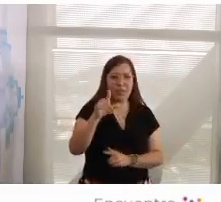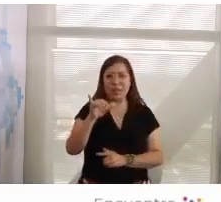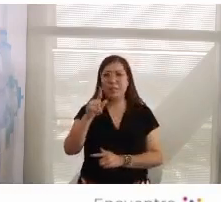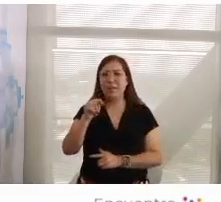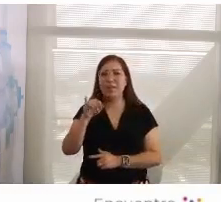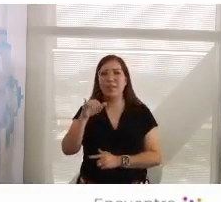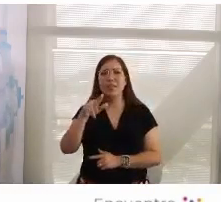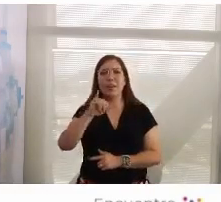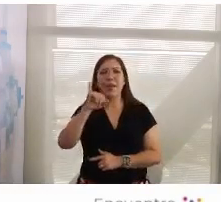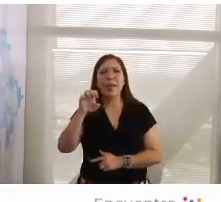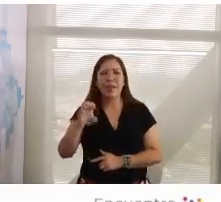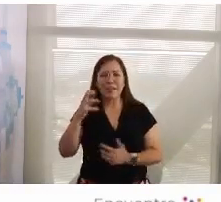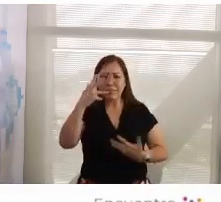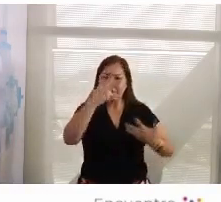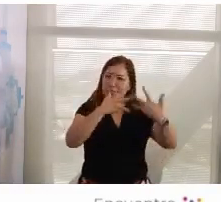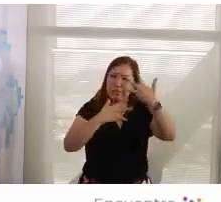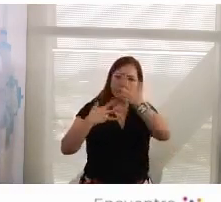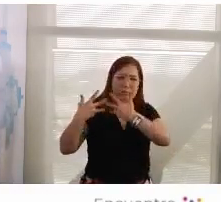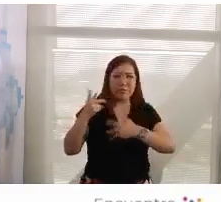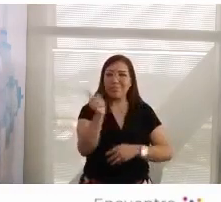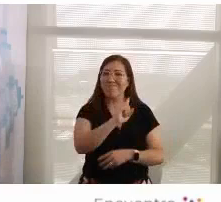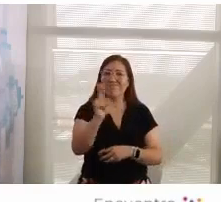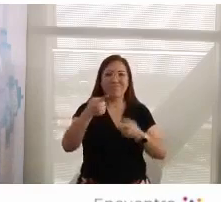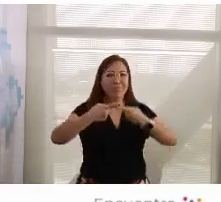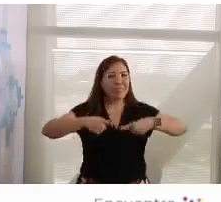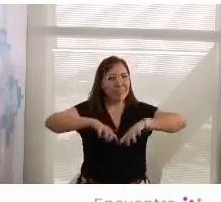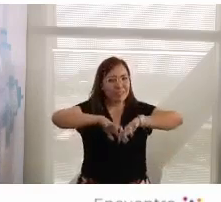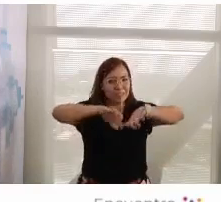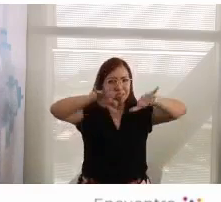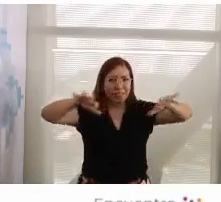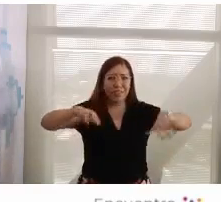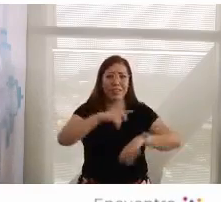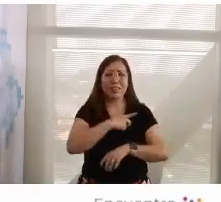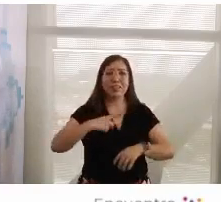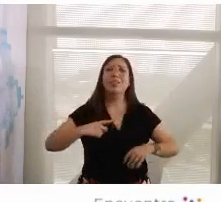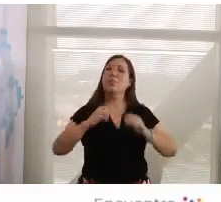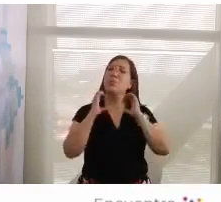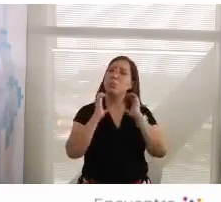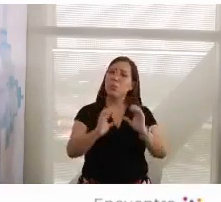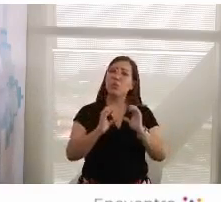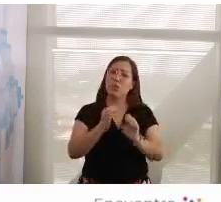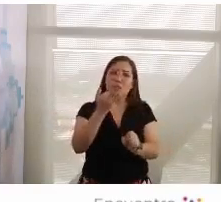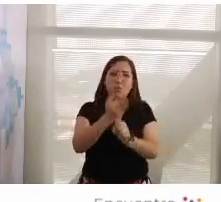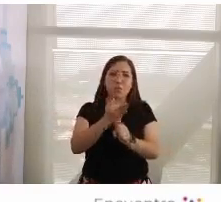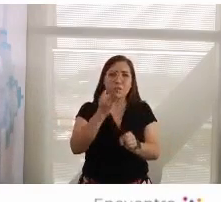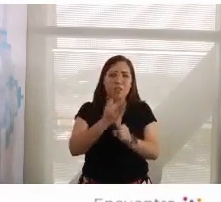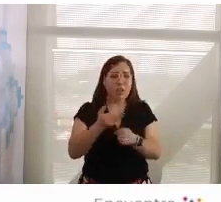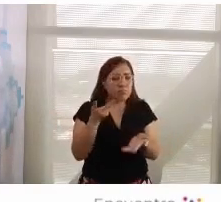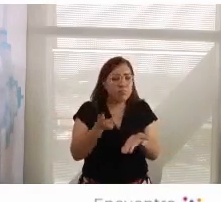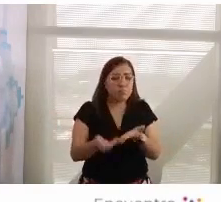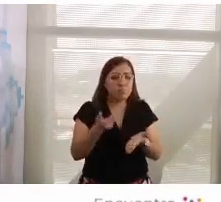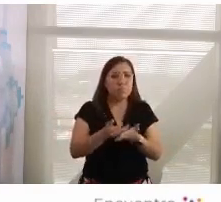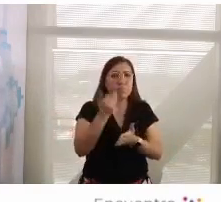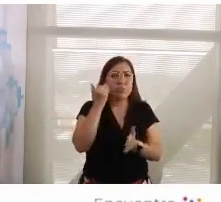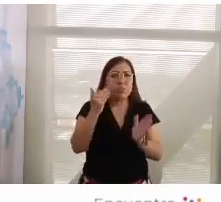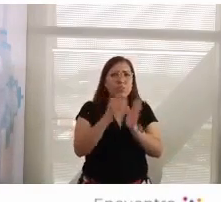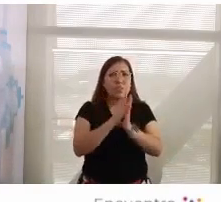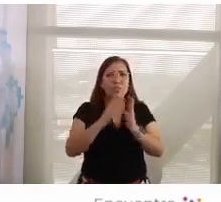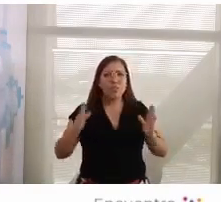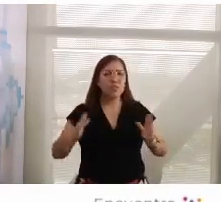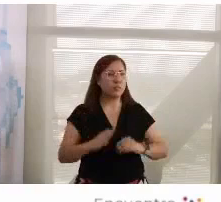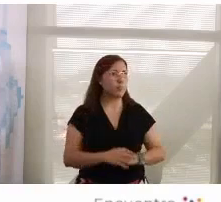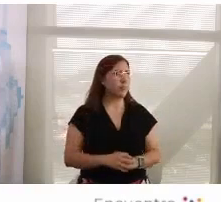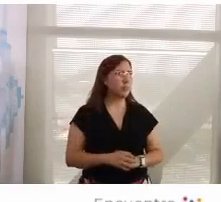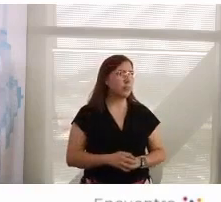autonomía con autonomismo, equidad con relativismo, y ninguna regra vale, ninguna